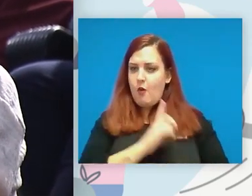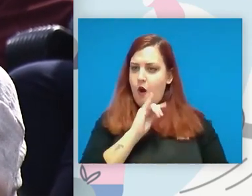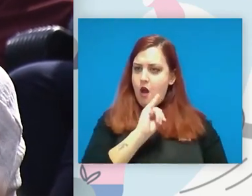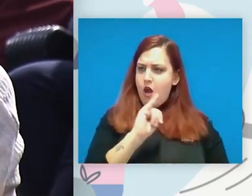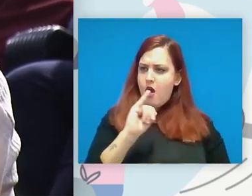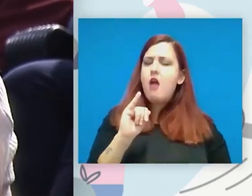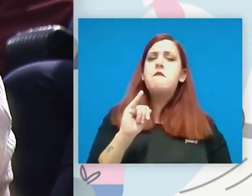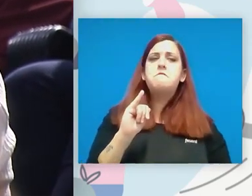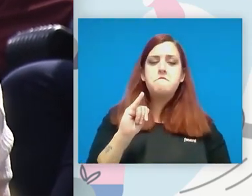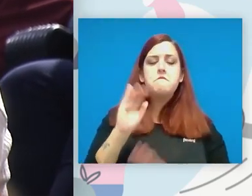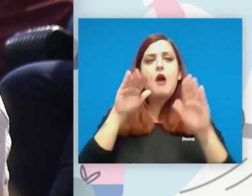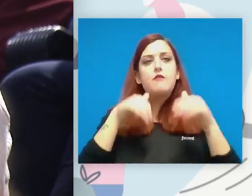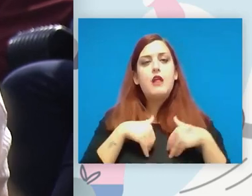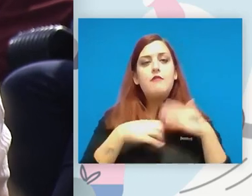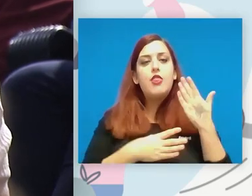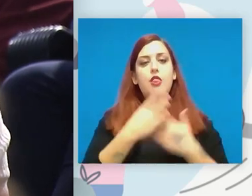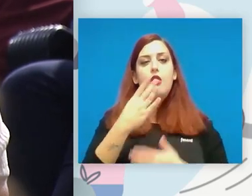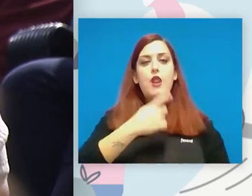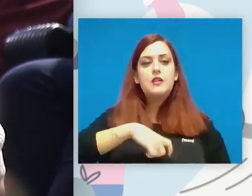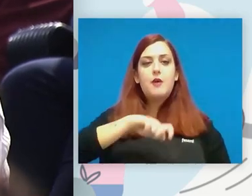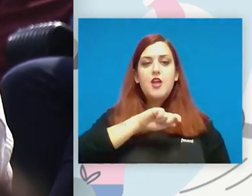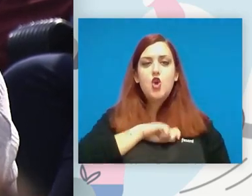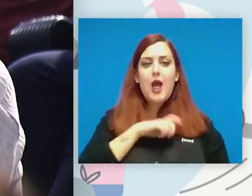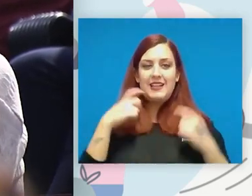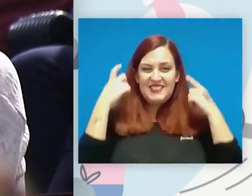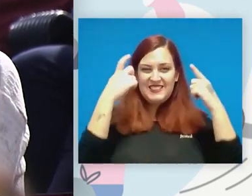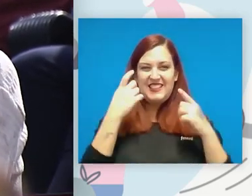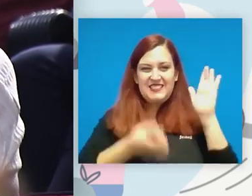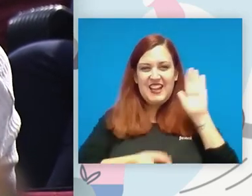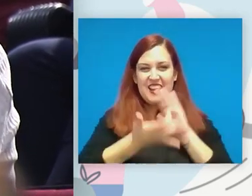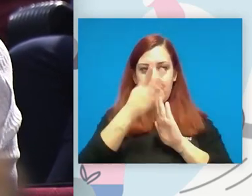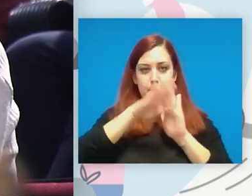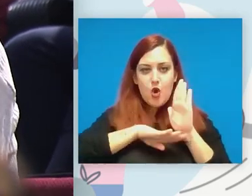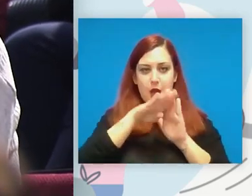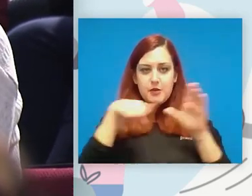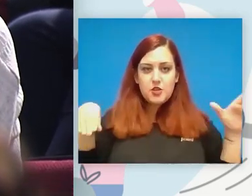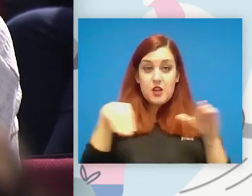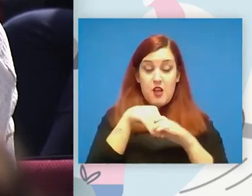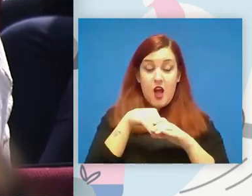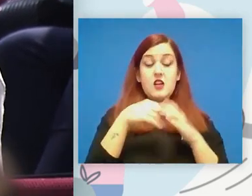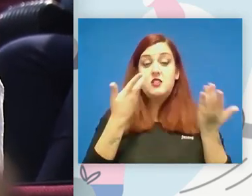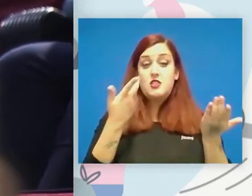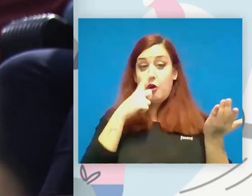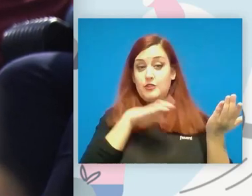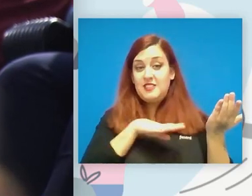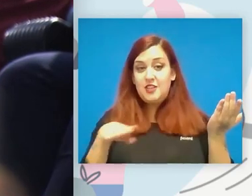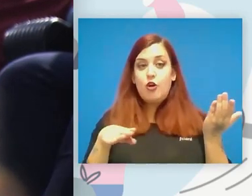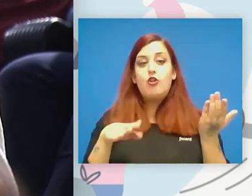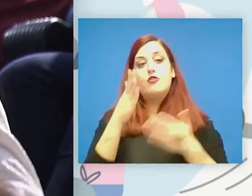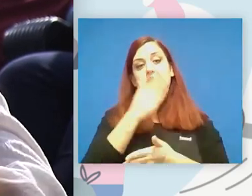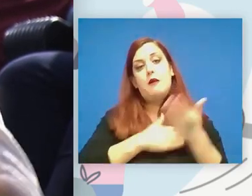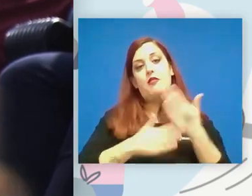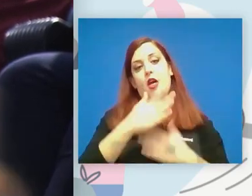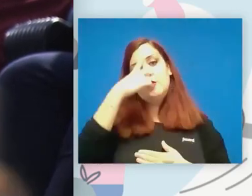como la federación española intenta hacer programas inclusivos con chicos con discapacidad intelectual cuando después tienen que